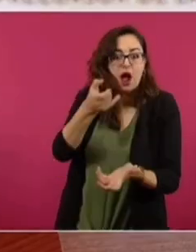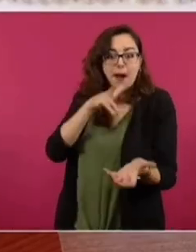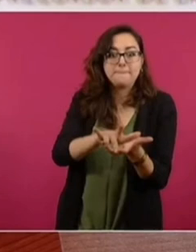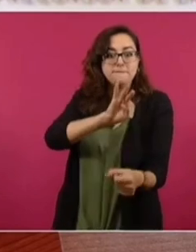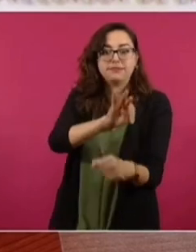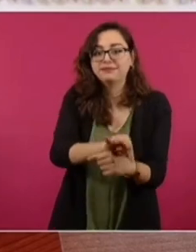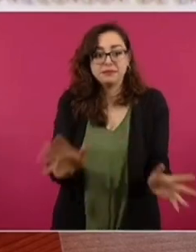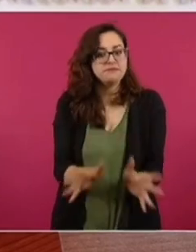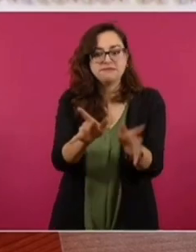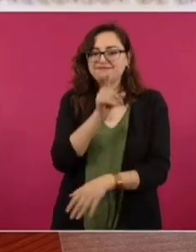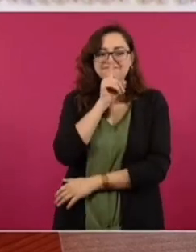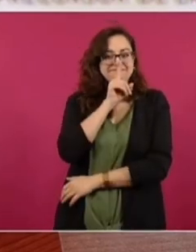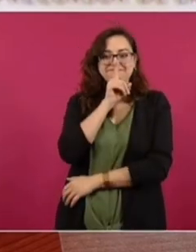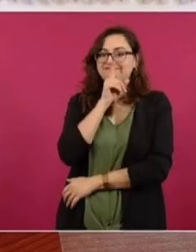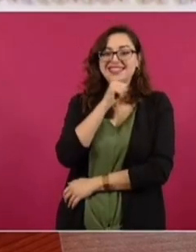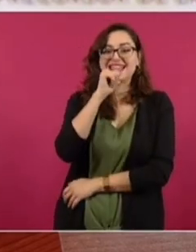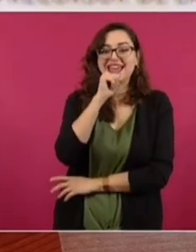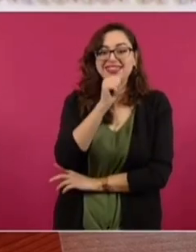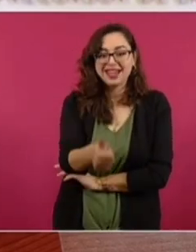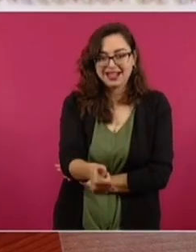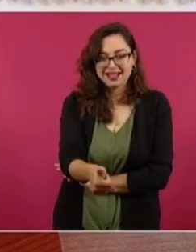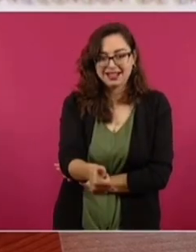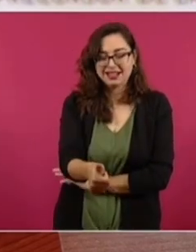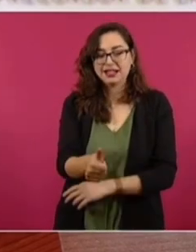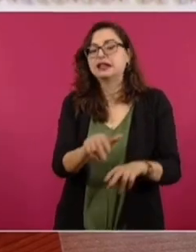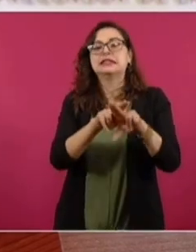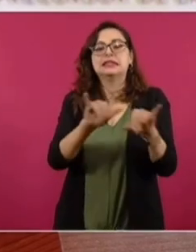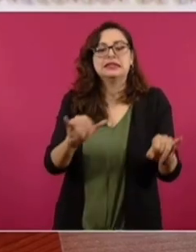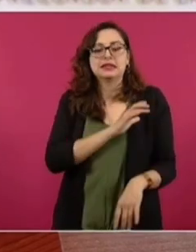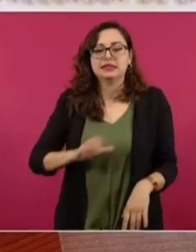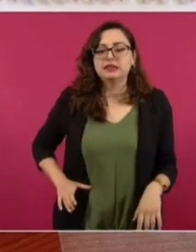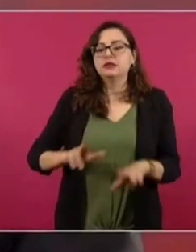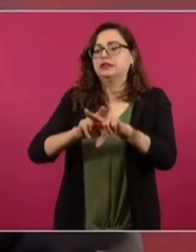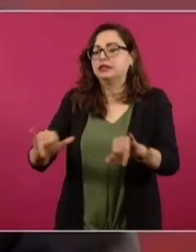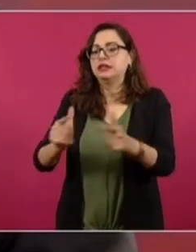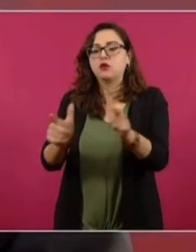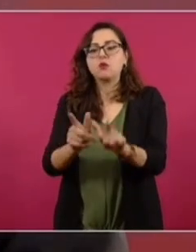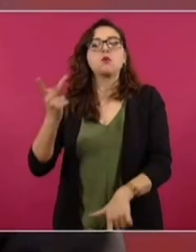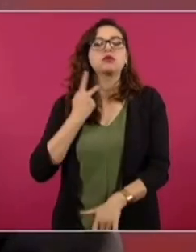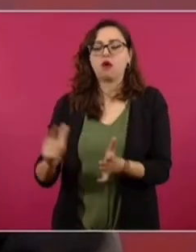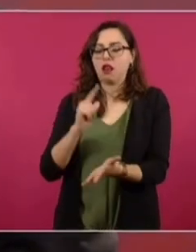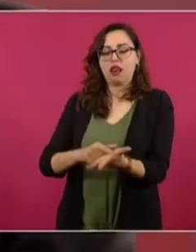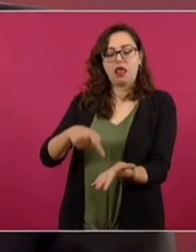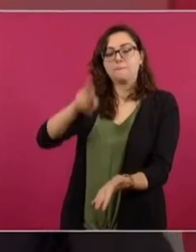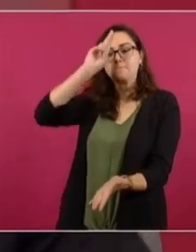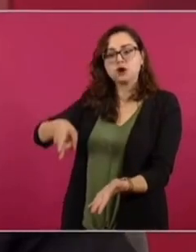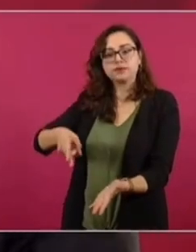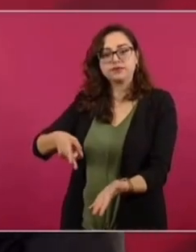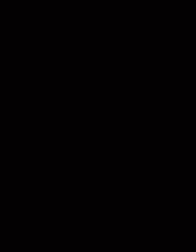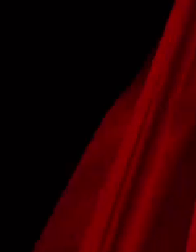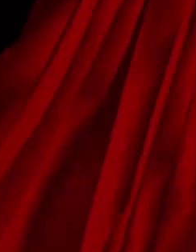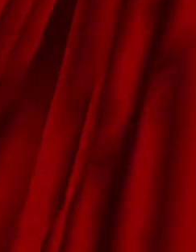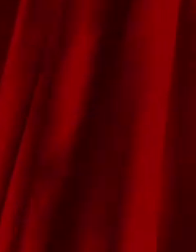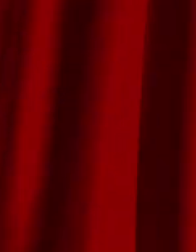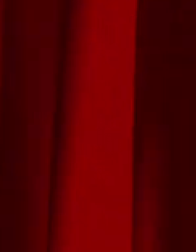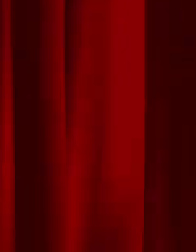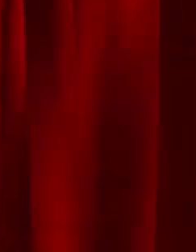para apoyar a ningún candidato. Ni a ningún partido. Eso está prohibido. Pero además es inmoral. apoyarlos! ¡Montraje! ¡Montraje! ¡Montraje!